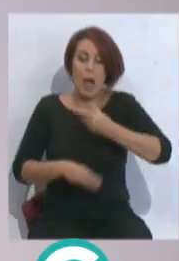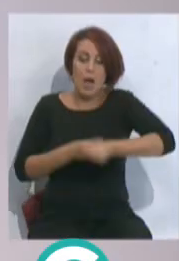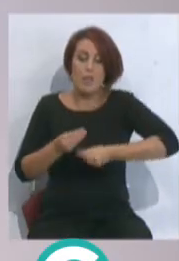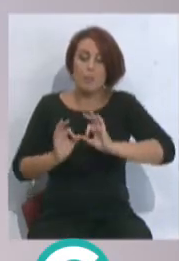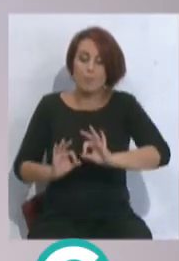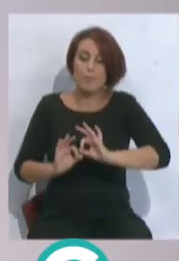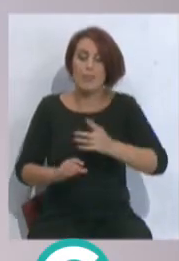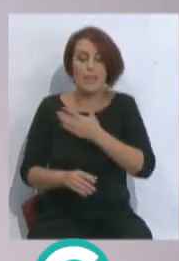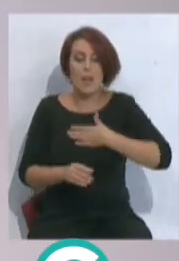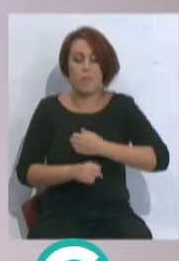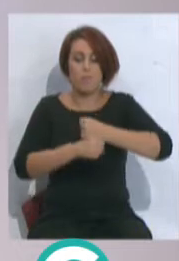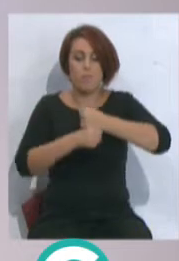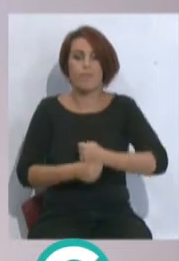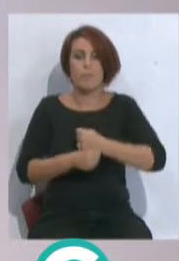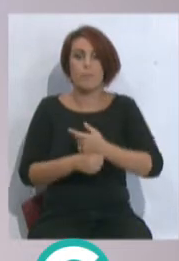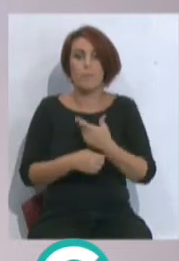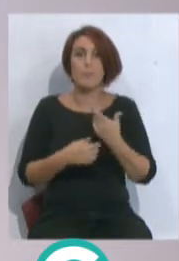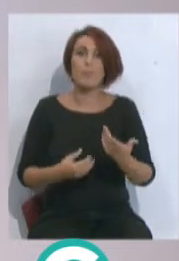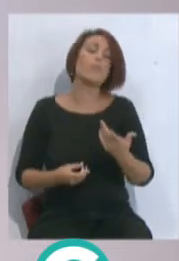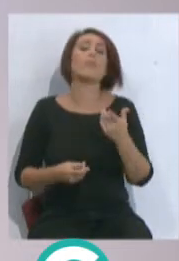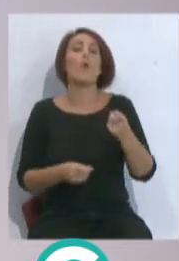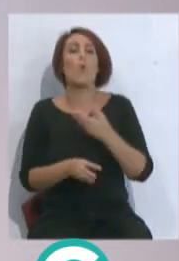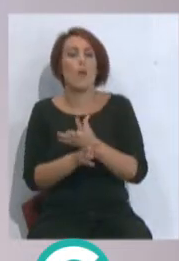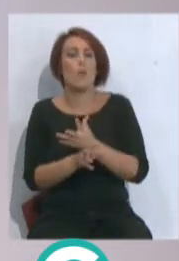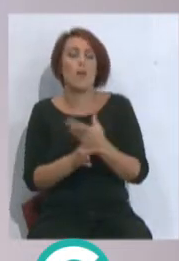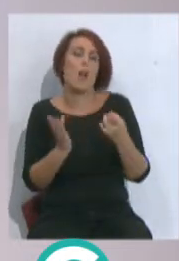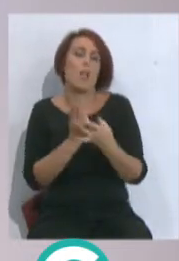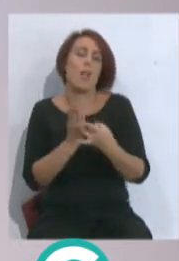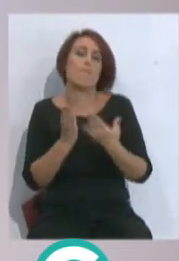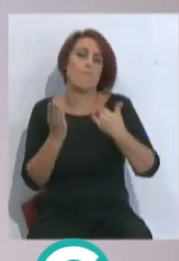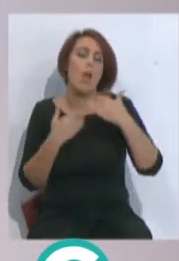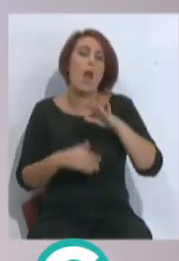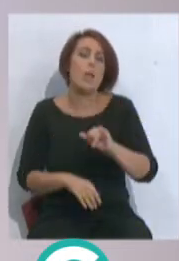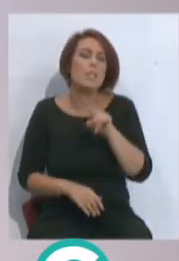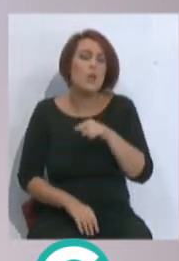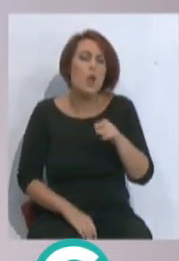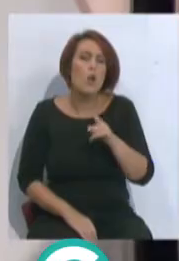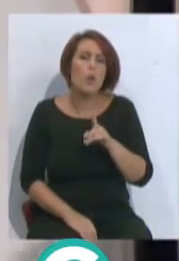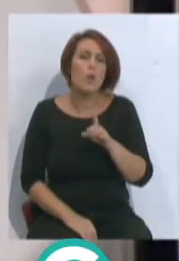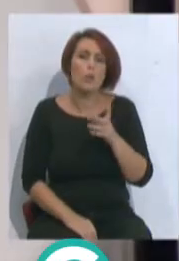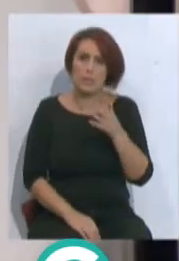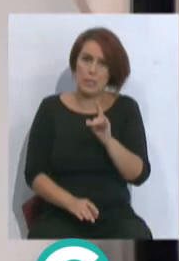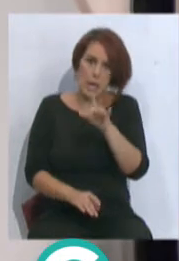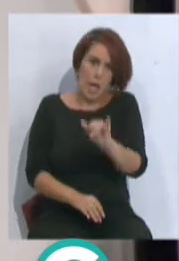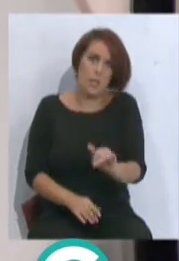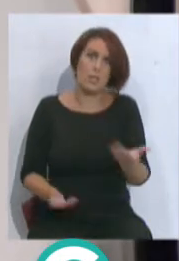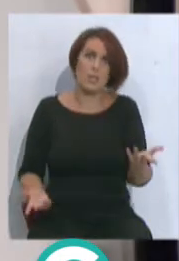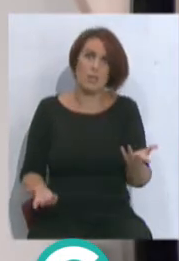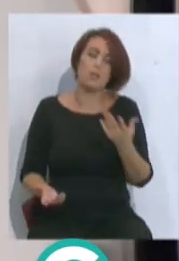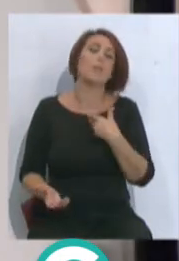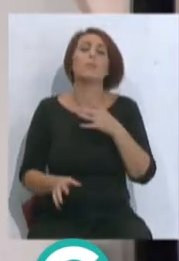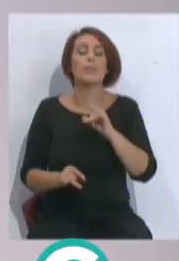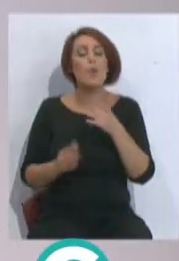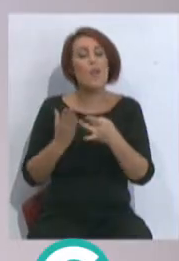haciendo. Sí, pero entonces yo creo que dentro de ese plan... ese jugador hay jugadores con más calidad, ¿no? Sí, pero cuando tú a esos